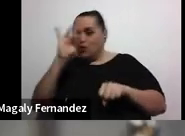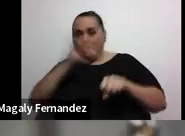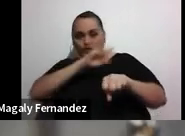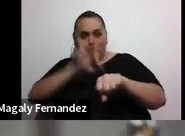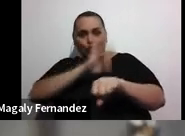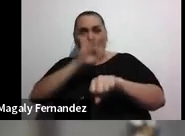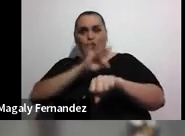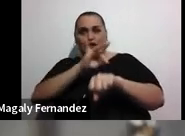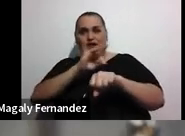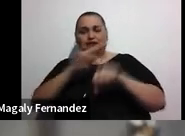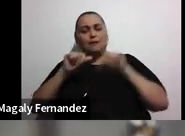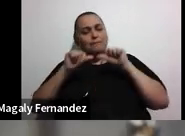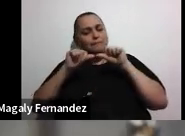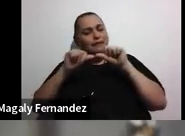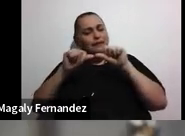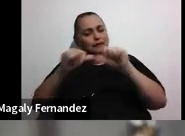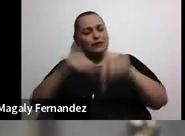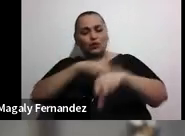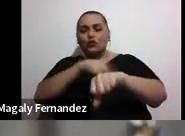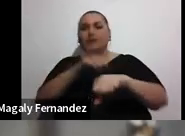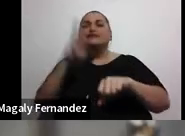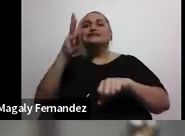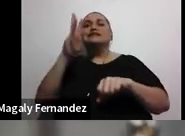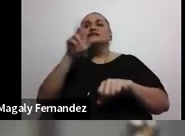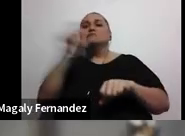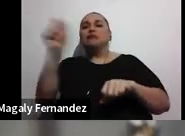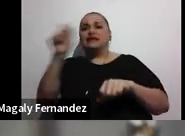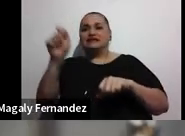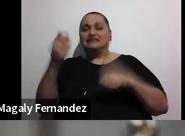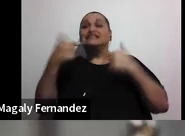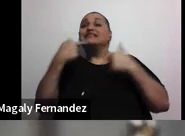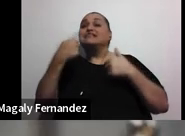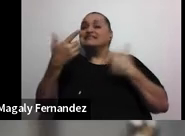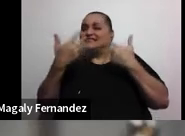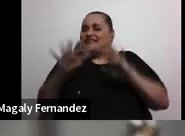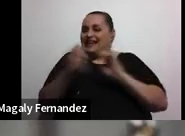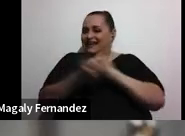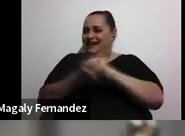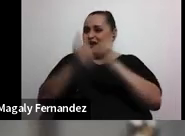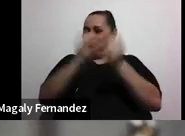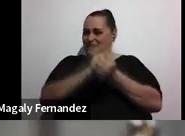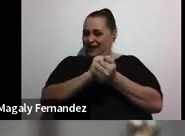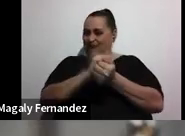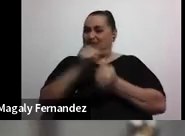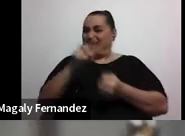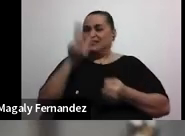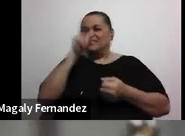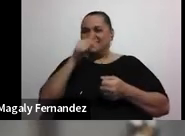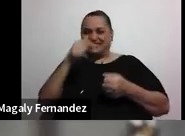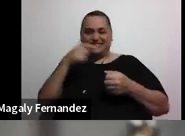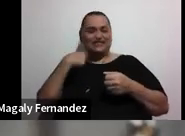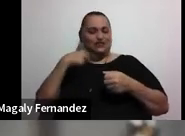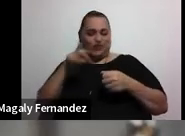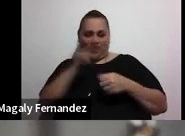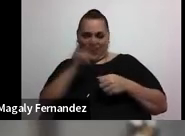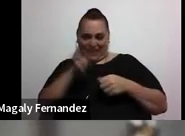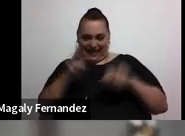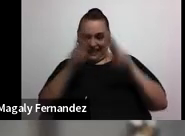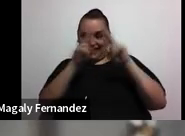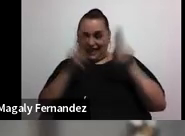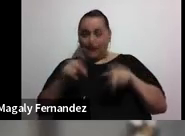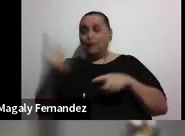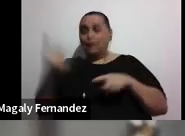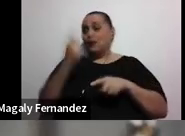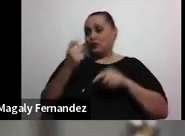seis meses para decir que ya cambiamos esto es un chiste que una vez leí por internet que le preguntaron a una persona